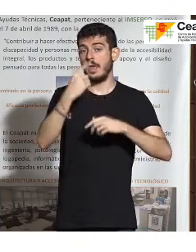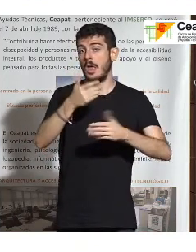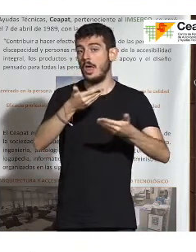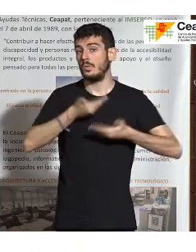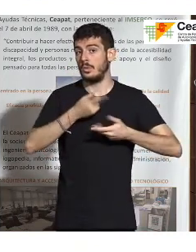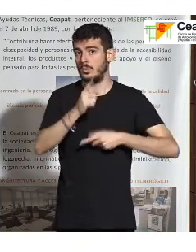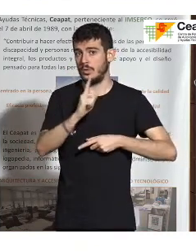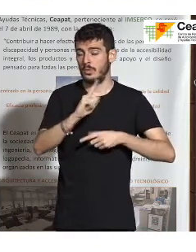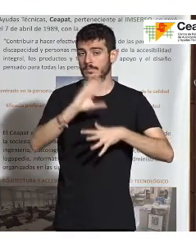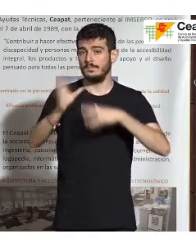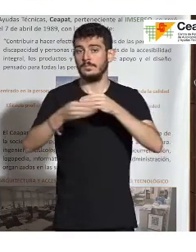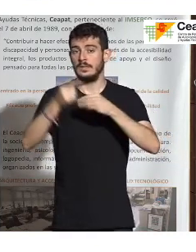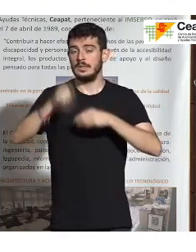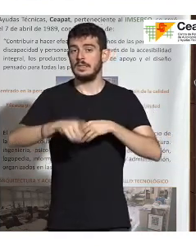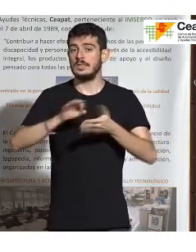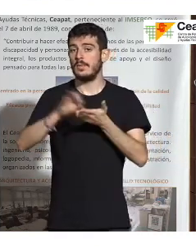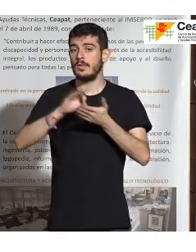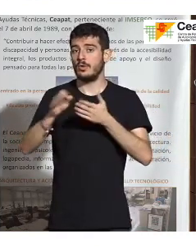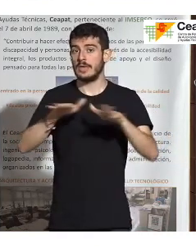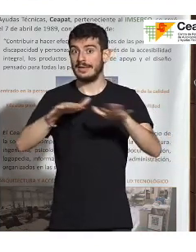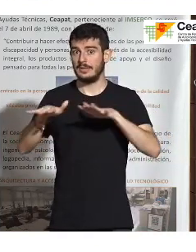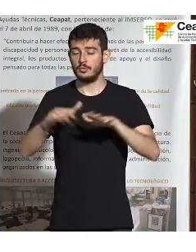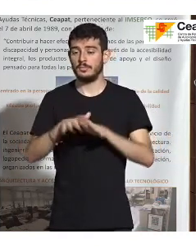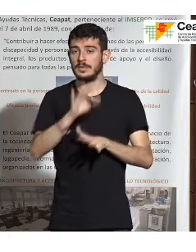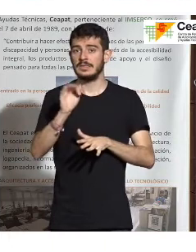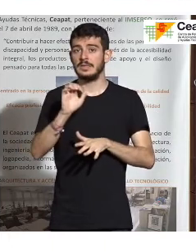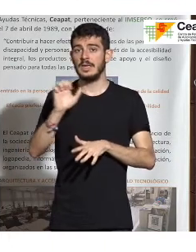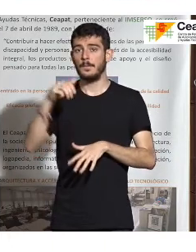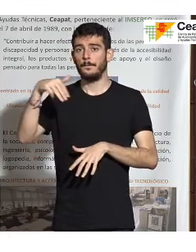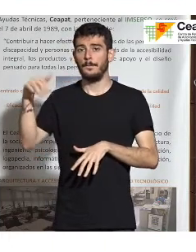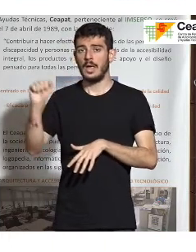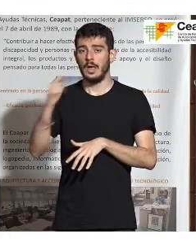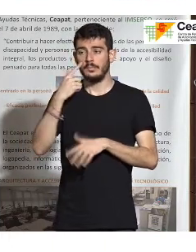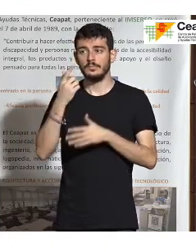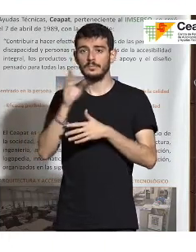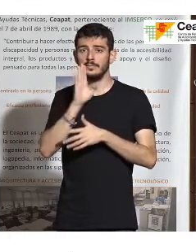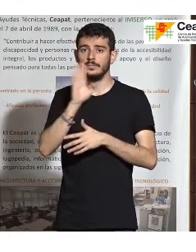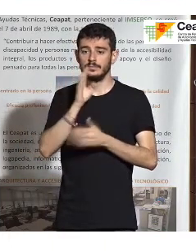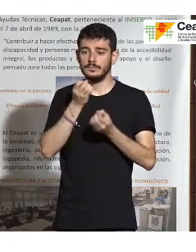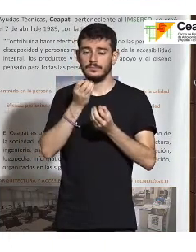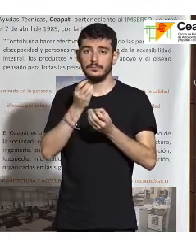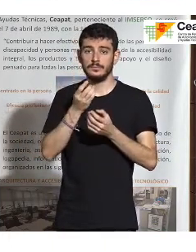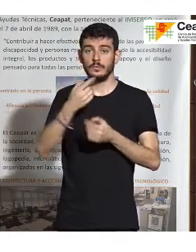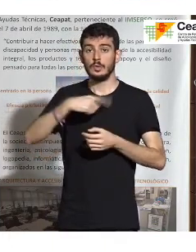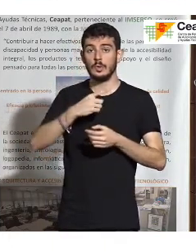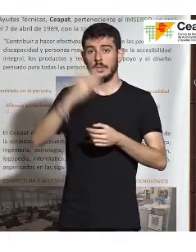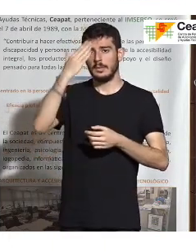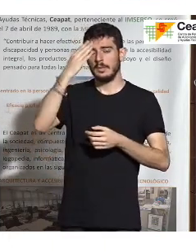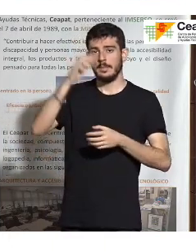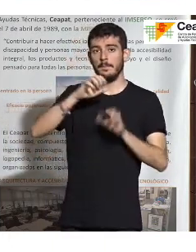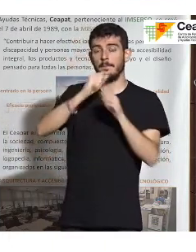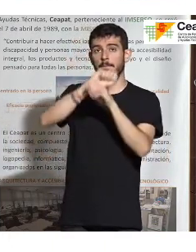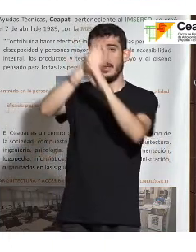también con servicios más proactivos. Y luego también lo ha comentado antes Enma, nosotros principalmente, bueno, los países escandinavos y en España,